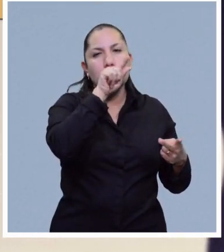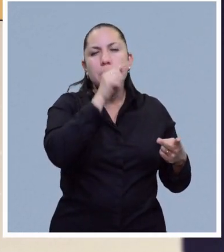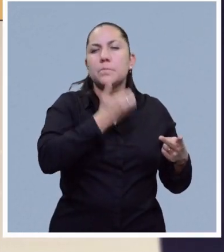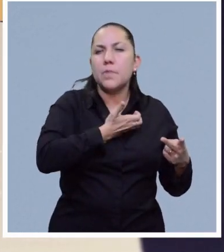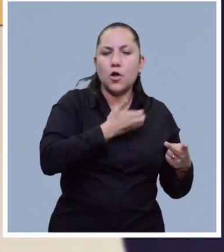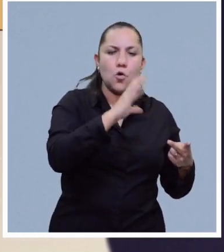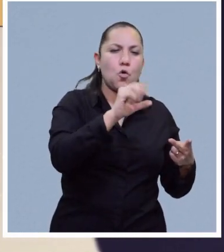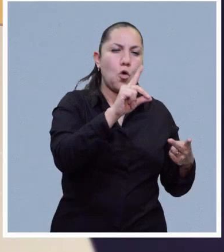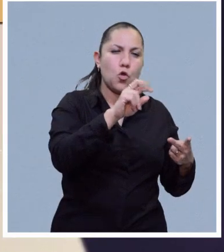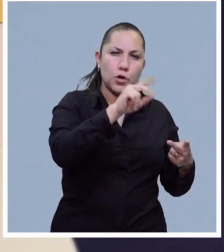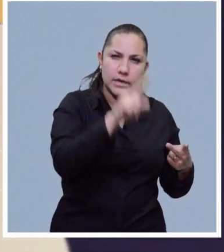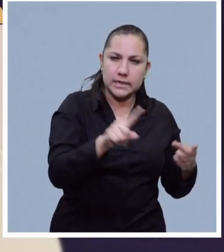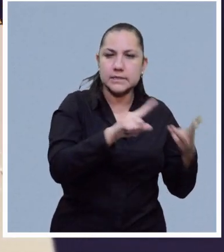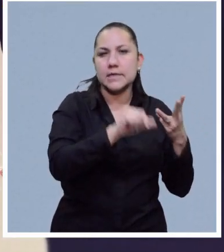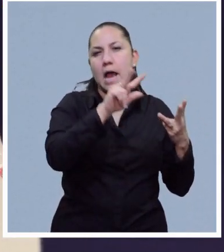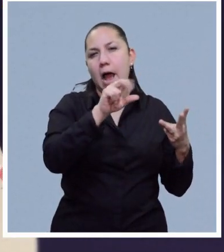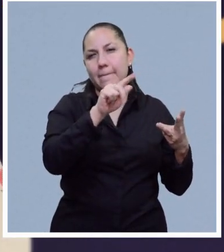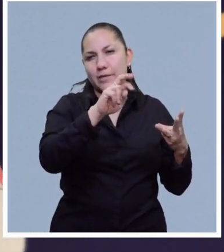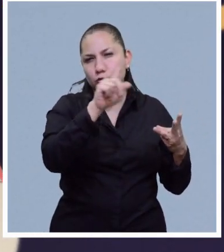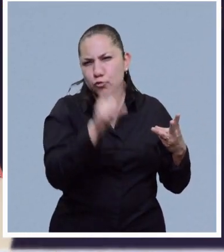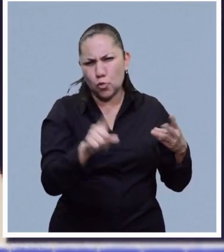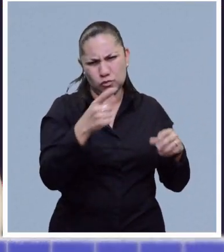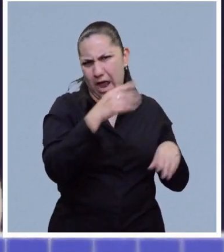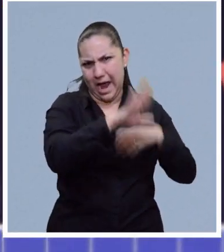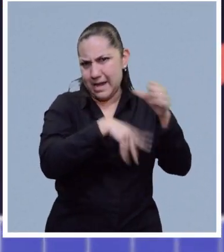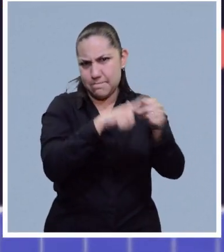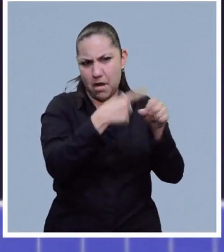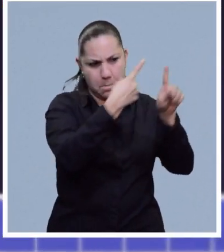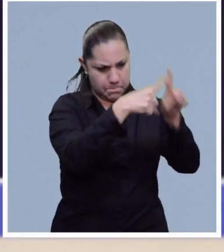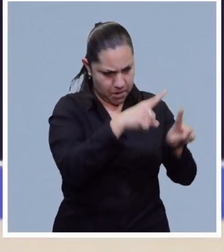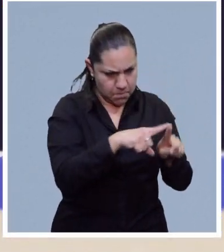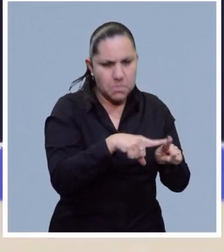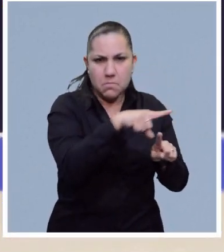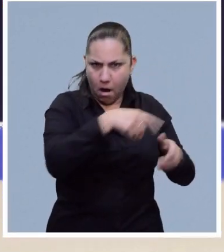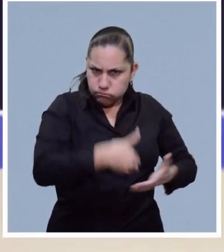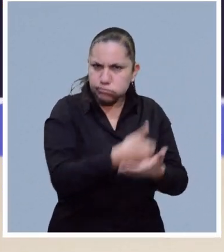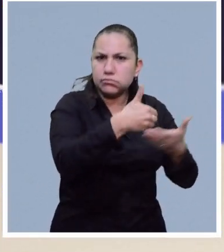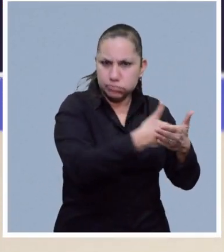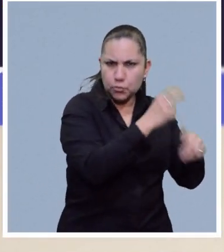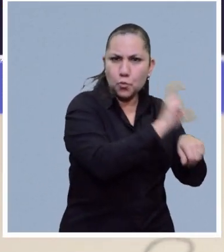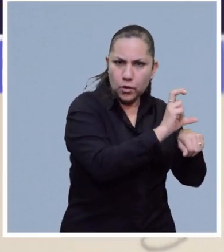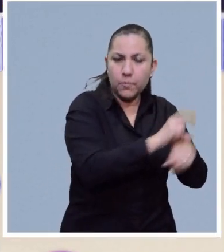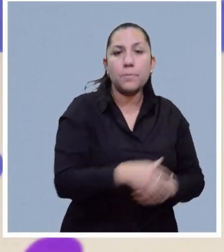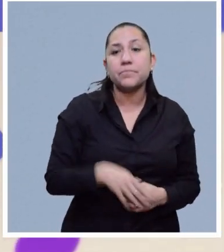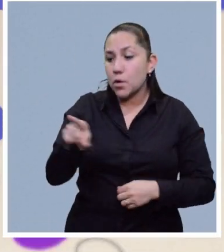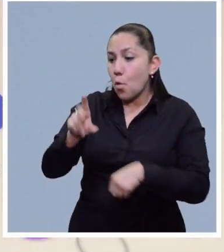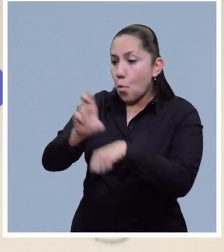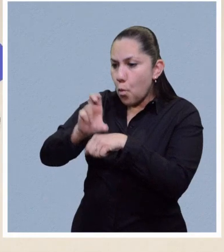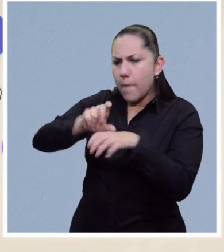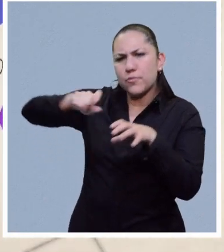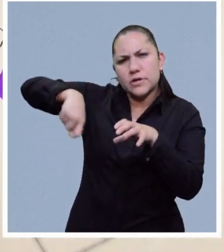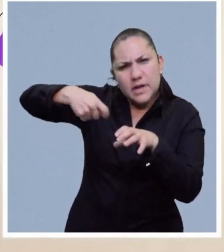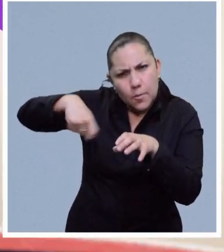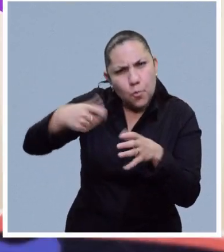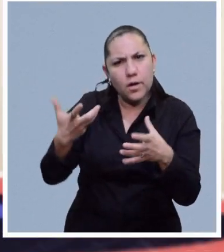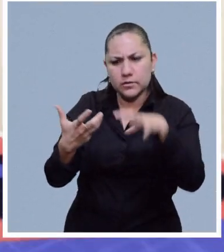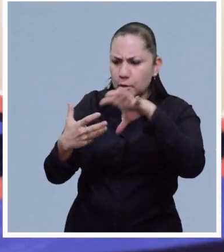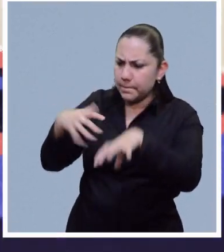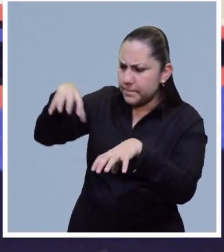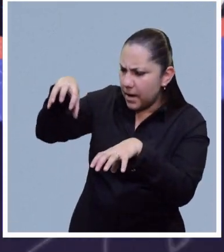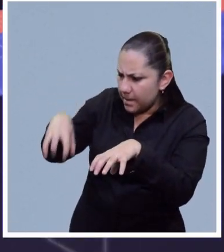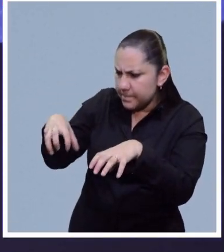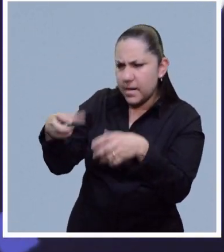el pato y el avestruz, entre muchísimos otros animales. Huevos revueltos, estrellados, divorciados,